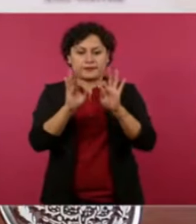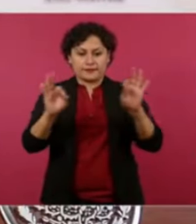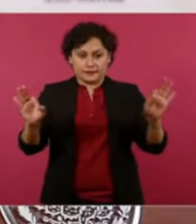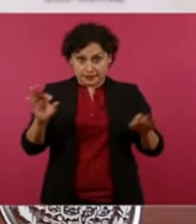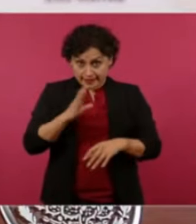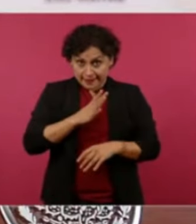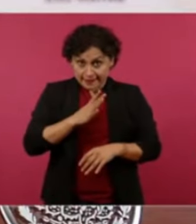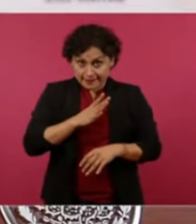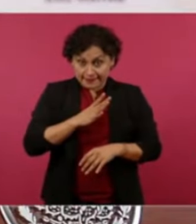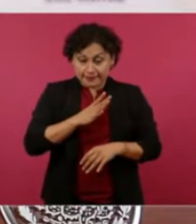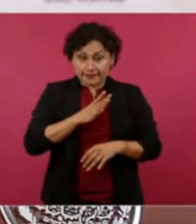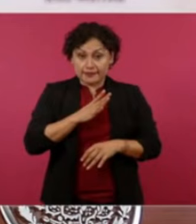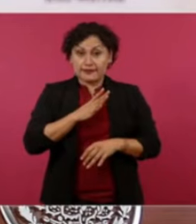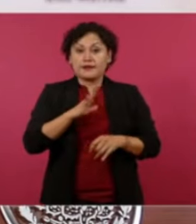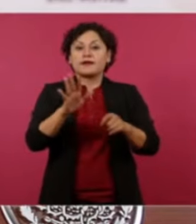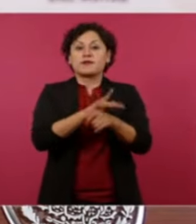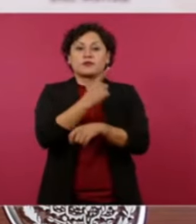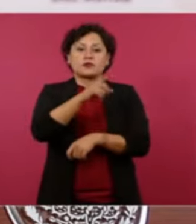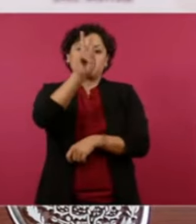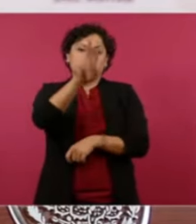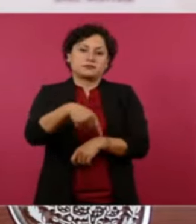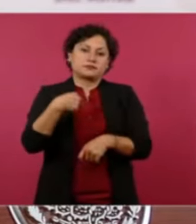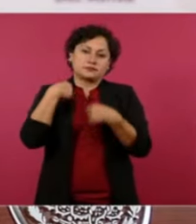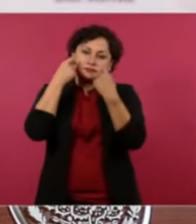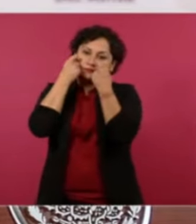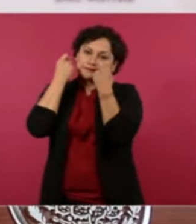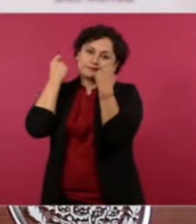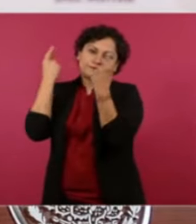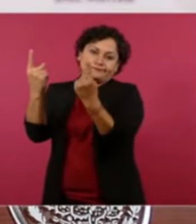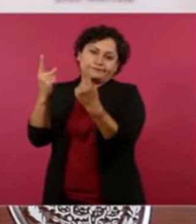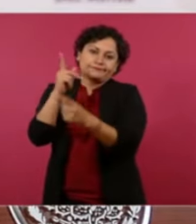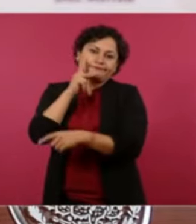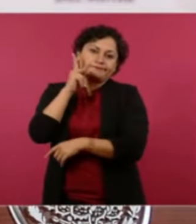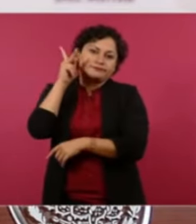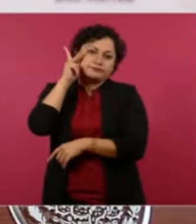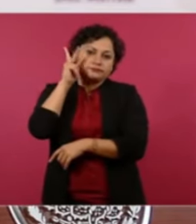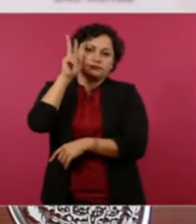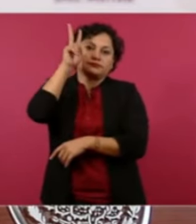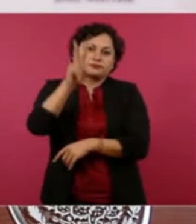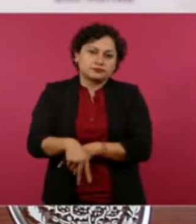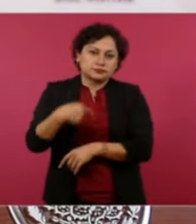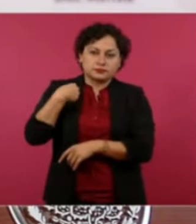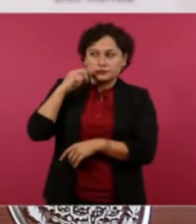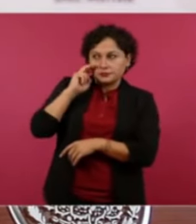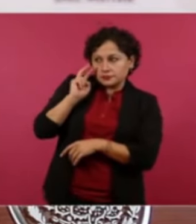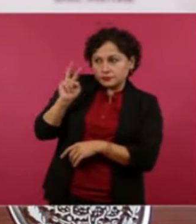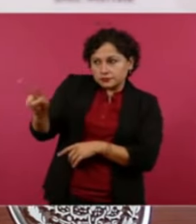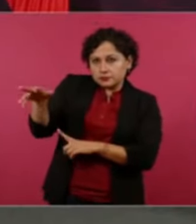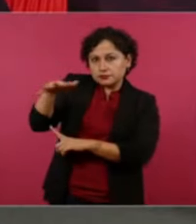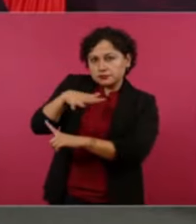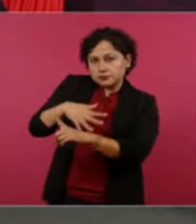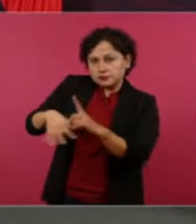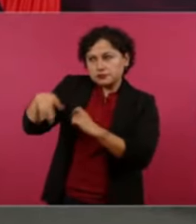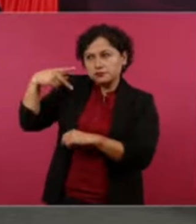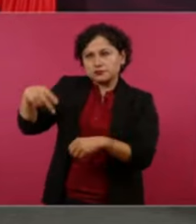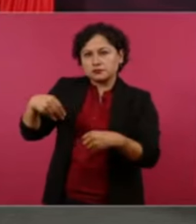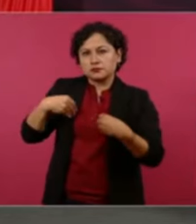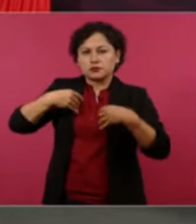por eso lo lo admiro y además pobre lo comprendo imagínense